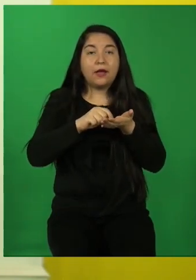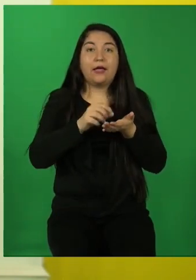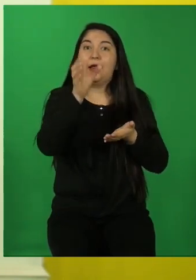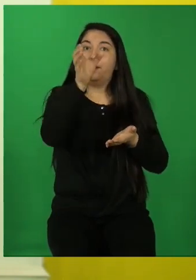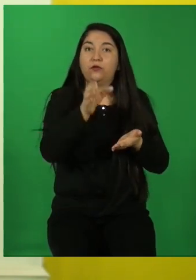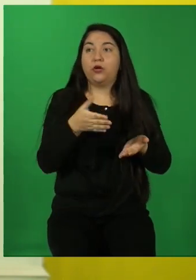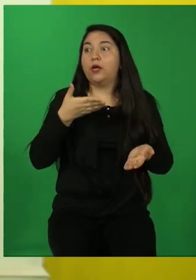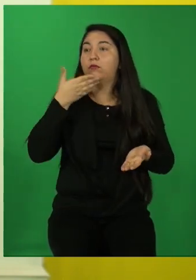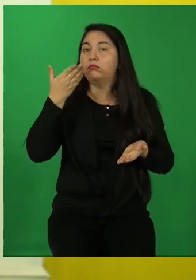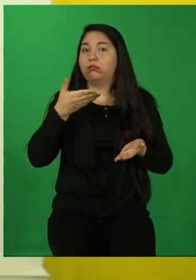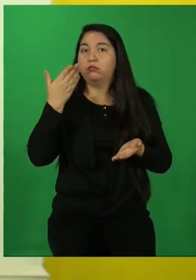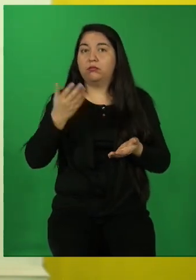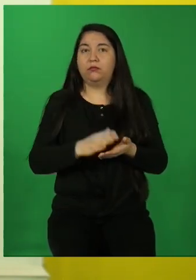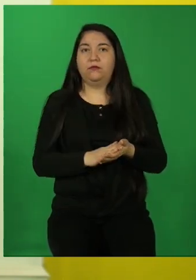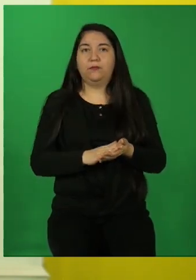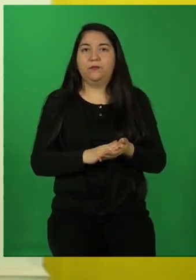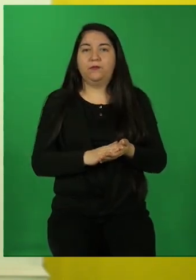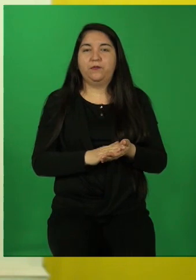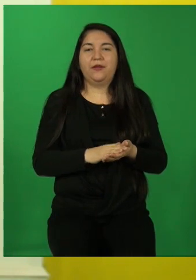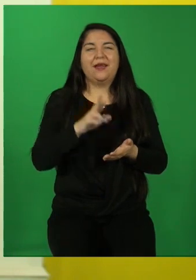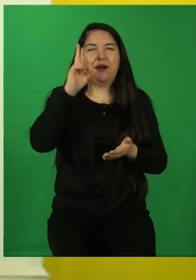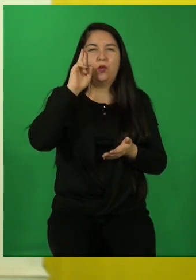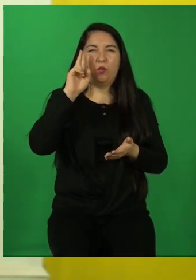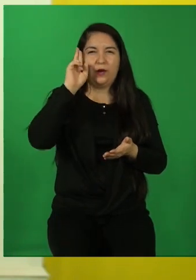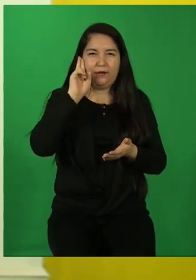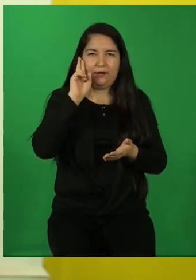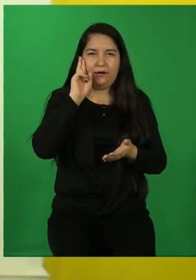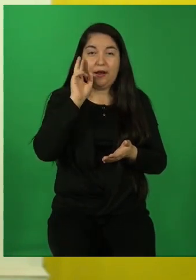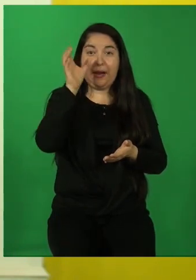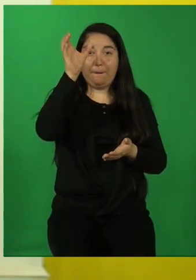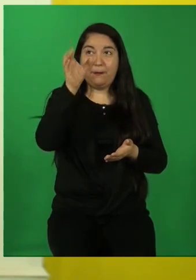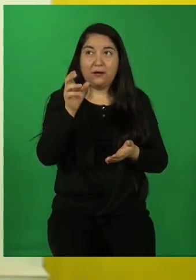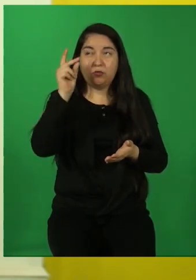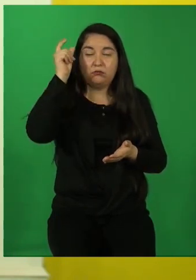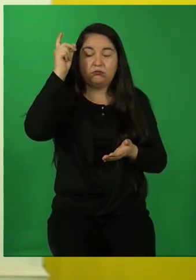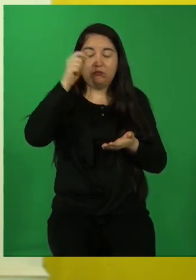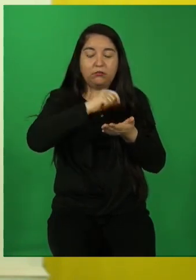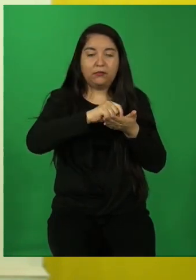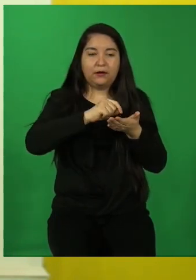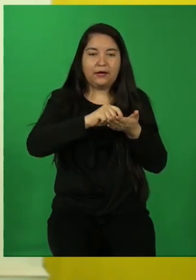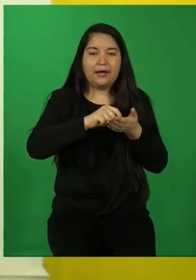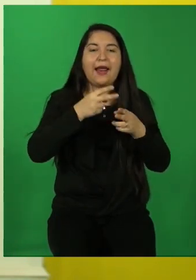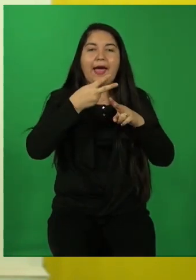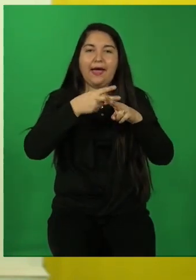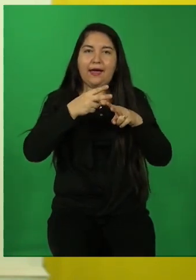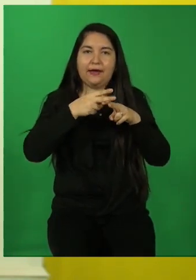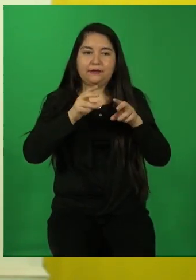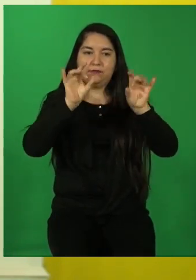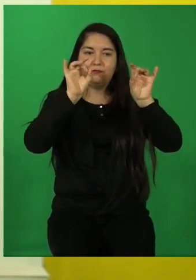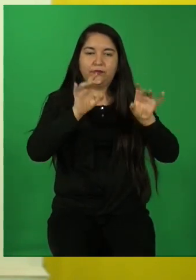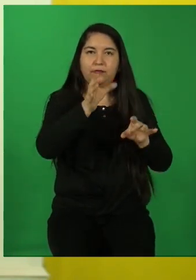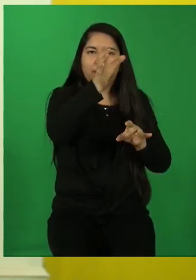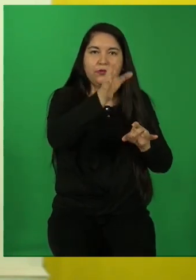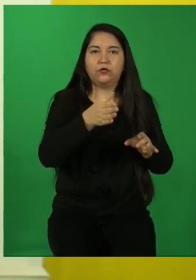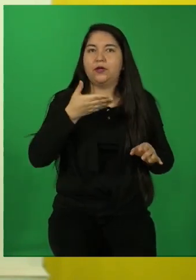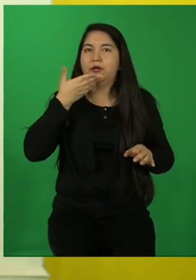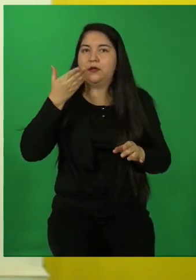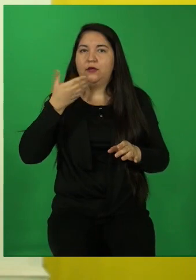es creado por el autor. También vimos en las clases anteriores lo que es una epopeya.